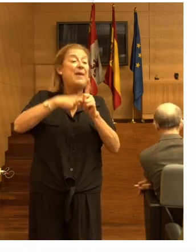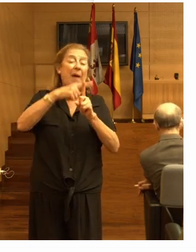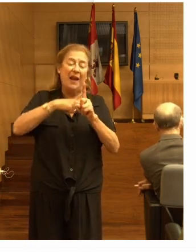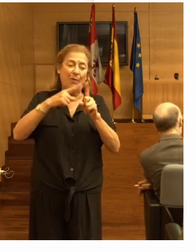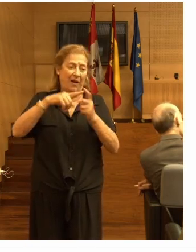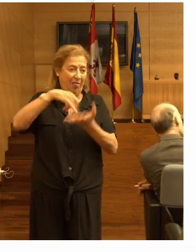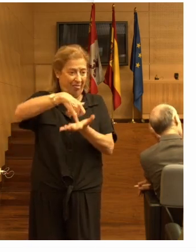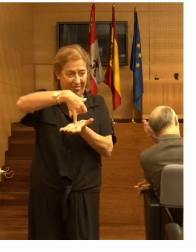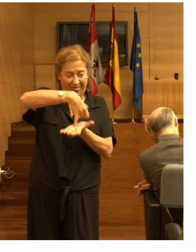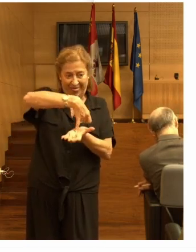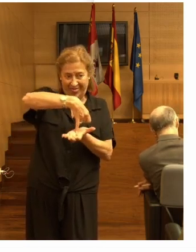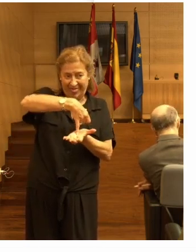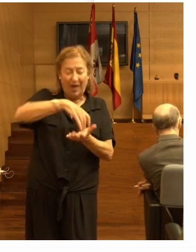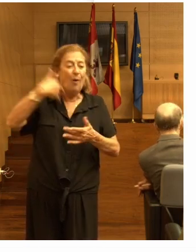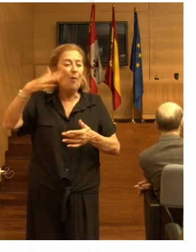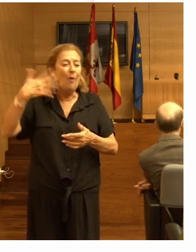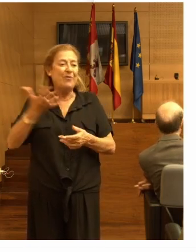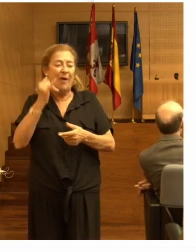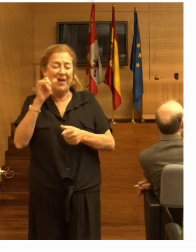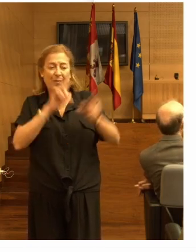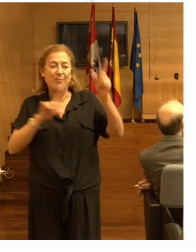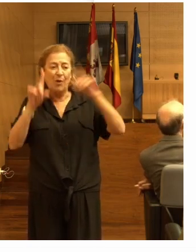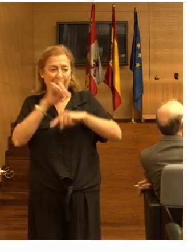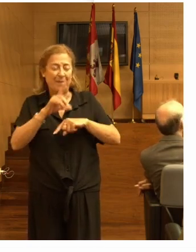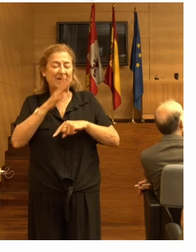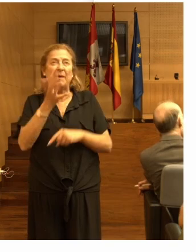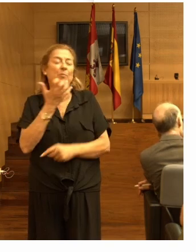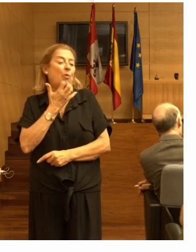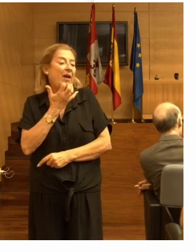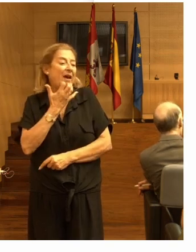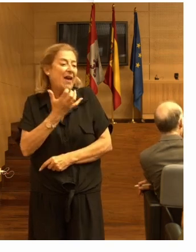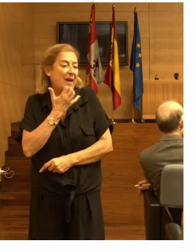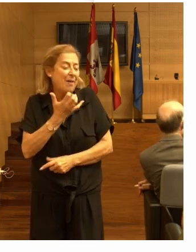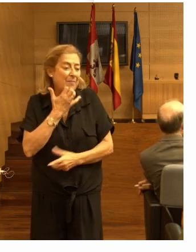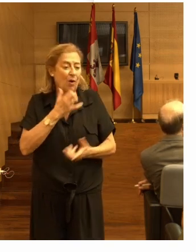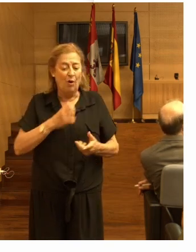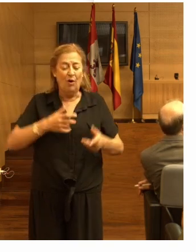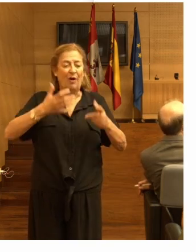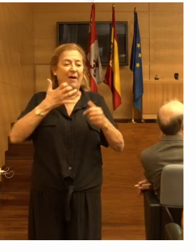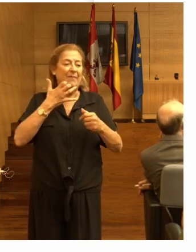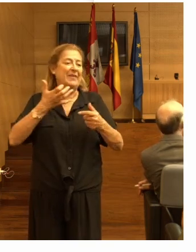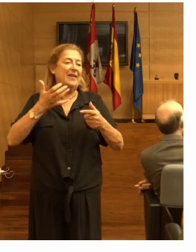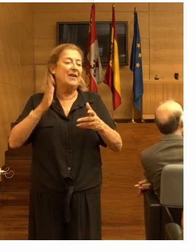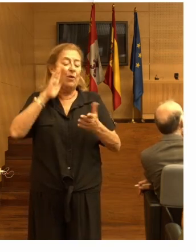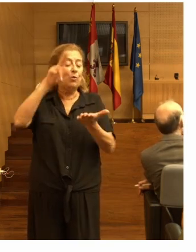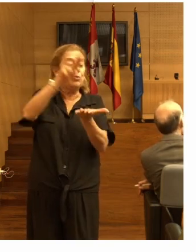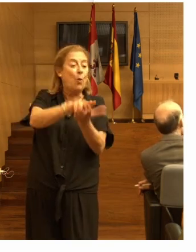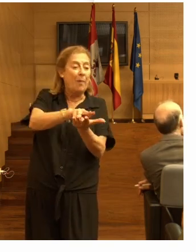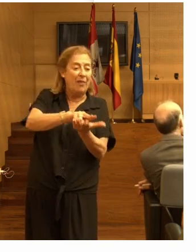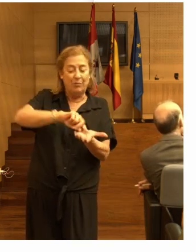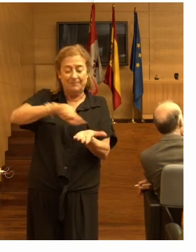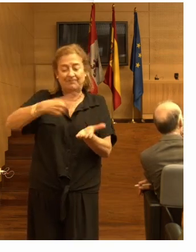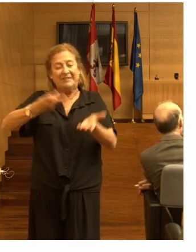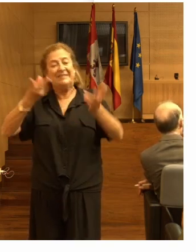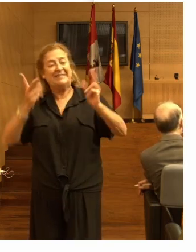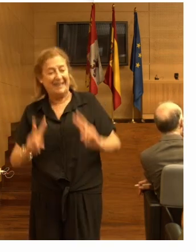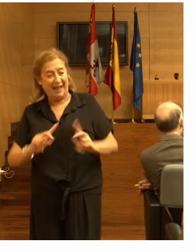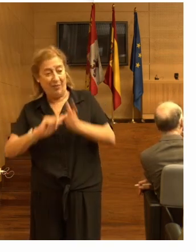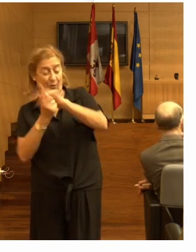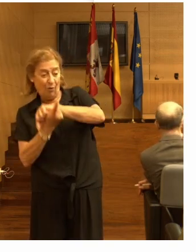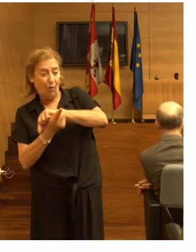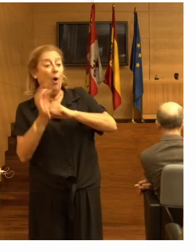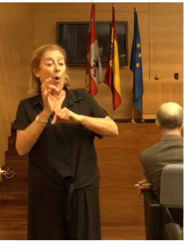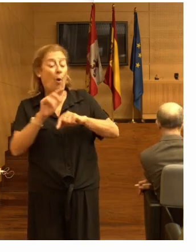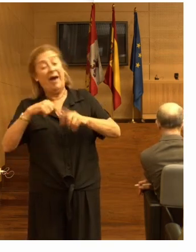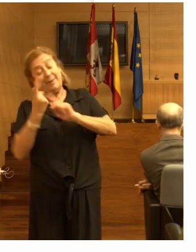cuando tienen problemas para, por ejemplo, pasar de la posición de tumbado, asentado o